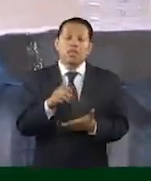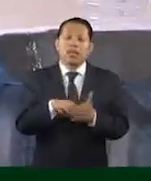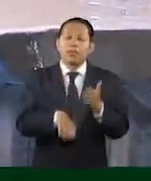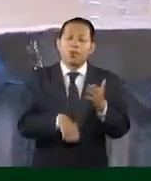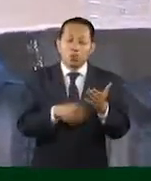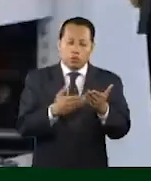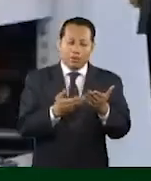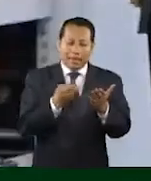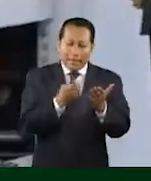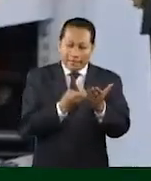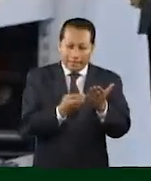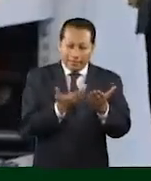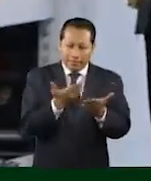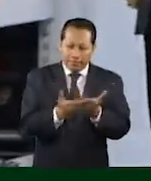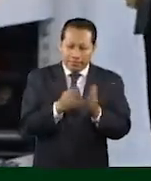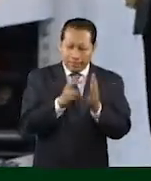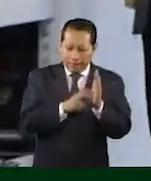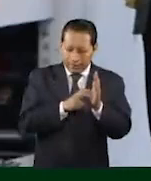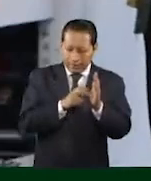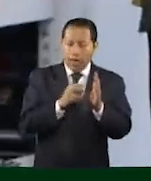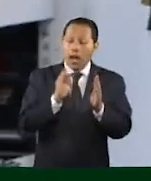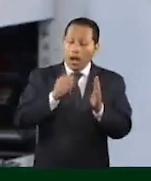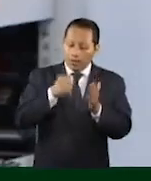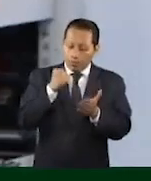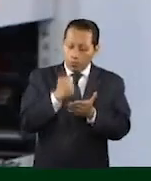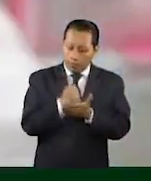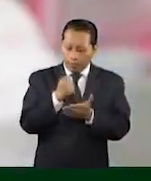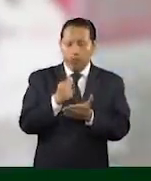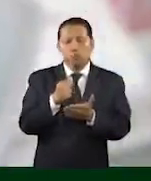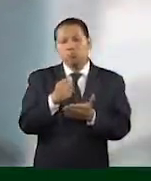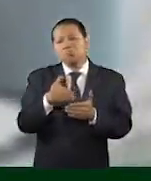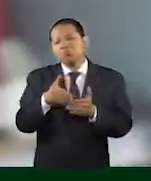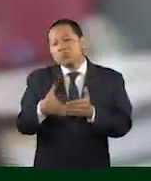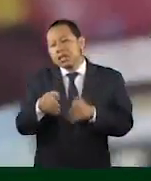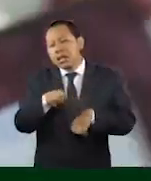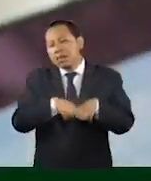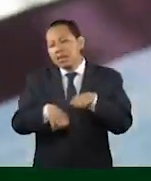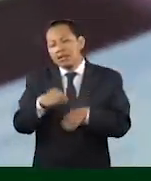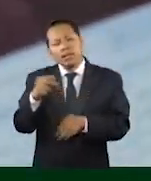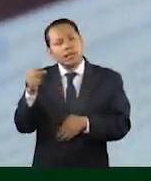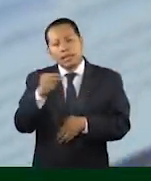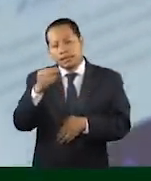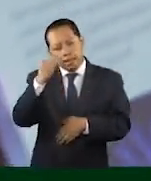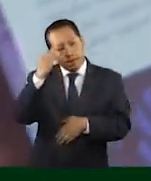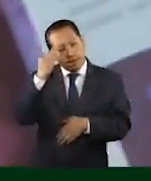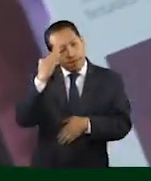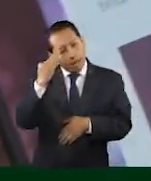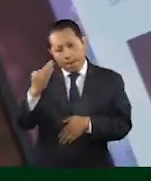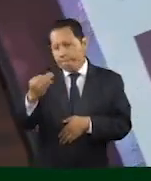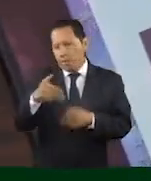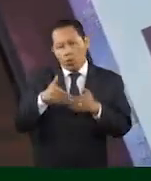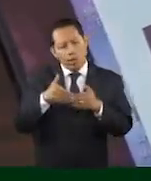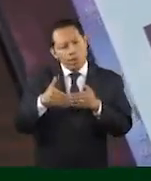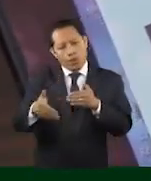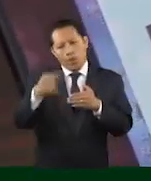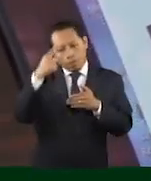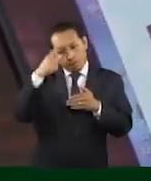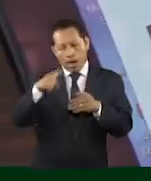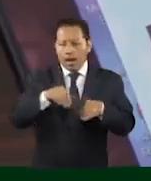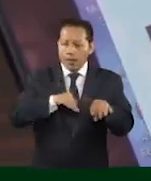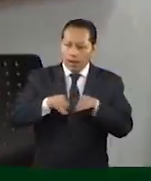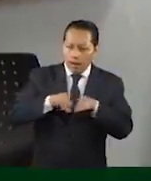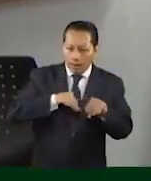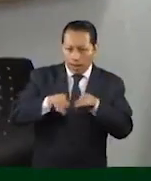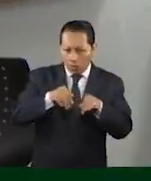reforma, las empresas necesitarían contar con el tiempo suficiente para planear los cambios a la jornada de sus empleados y